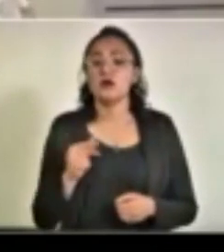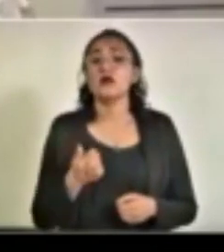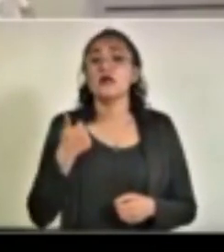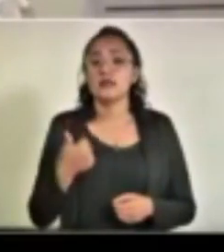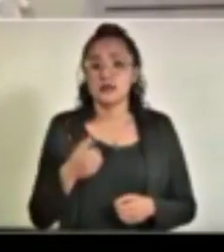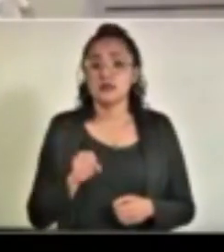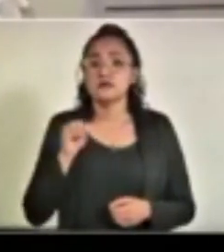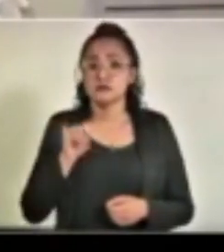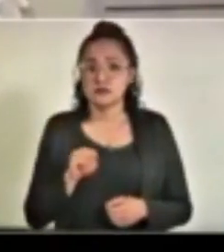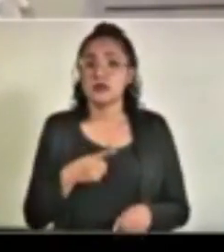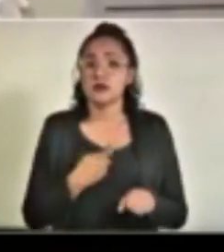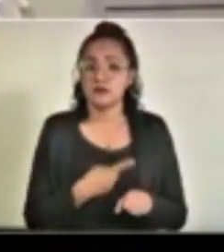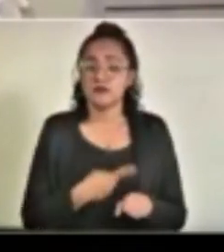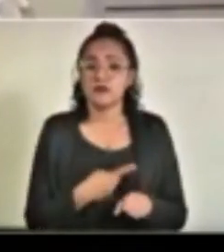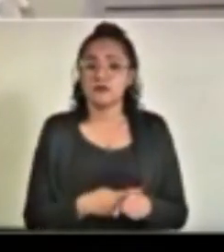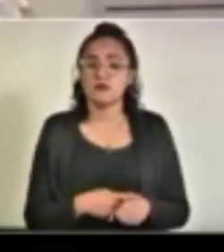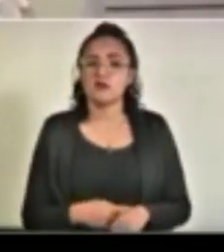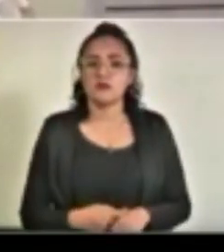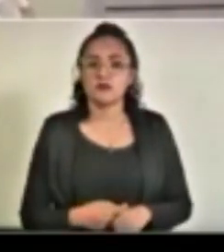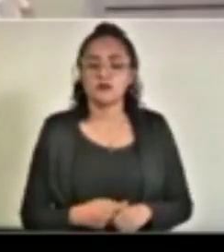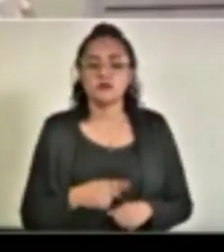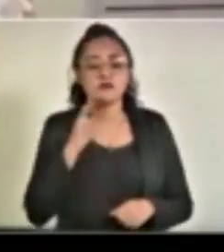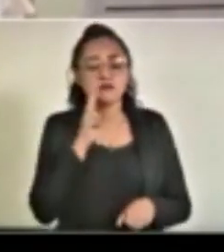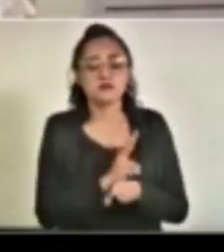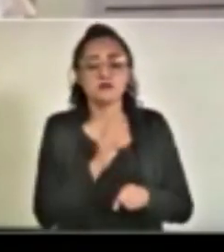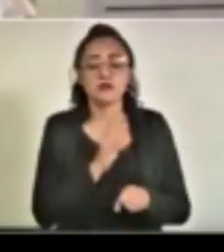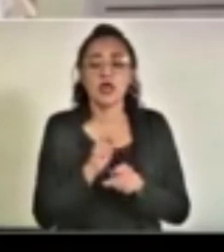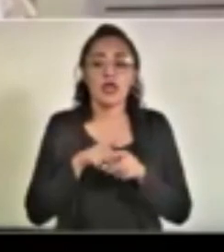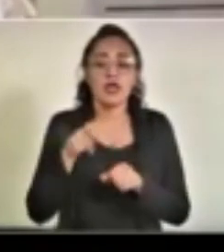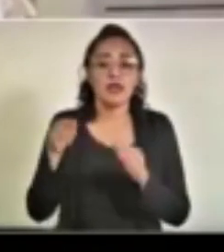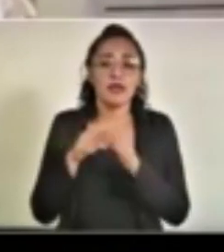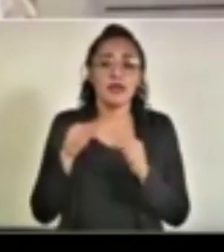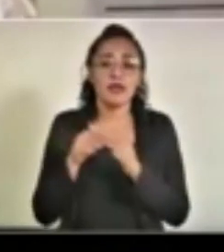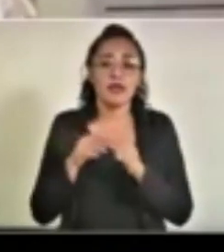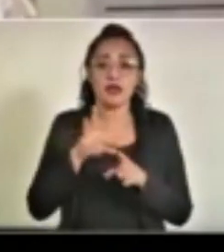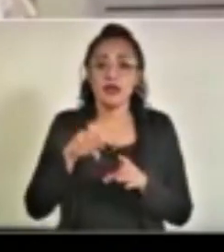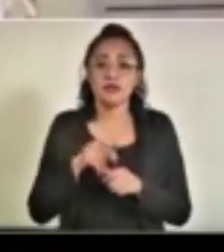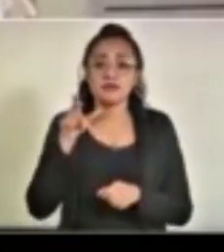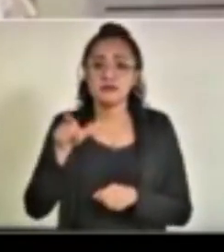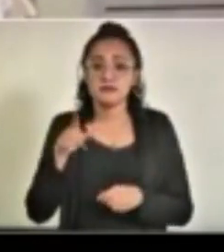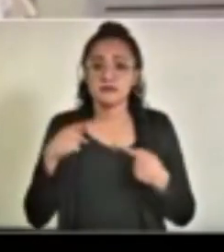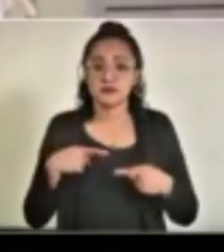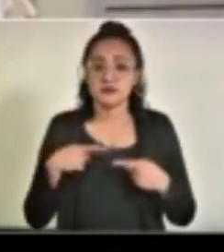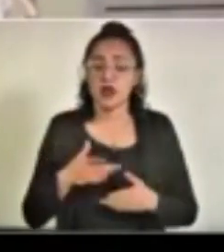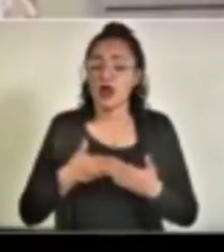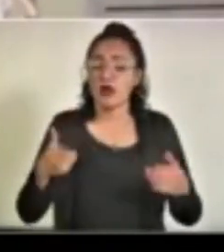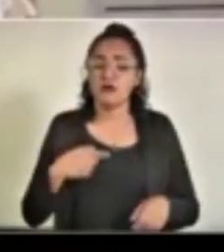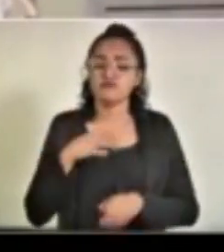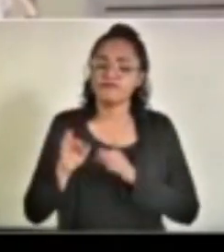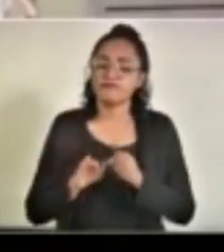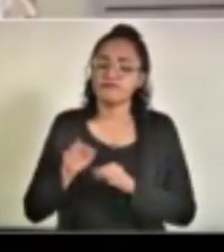Se han dado de alta 45 de ellas y se les está dando seguimiento domiciliario puntual a 17. Actualmente se encuentran en tratamiento